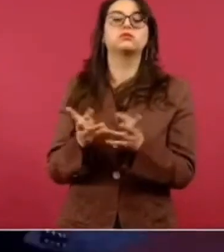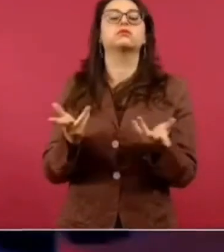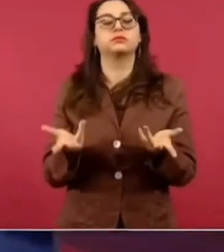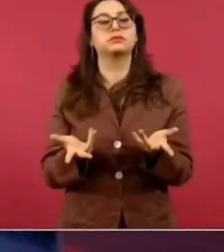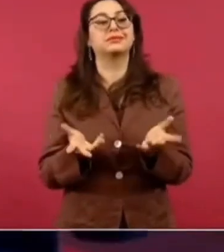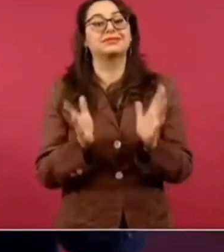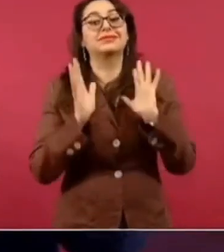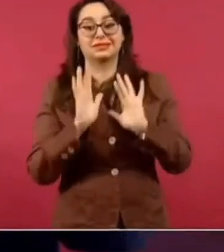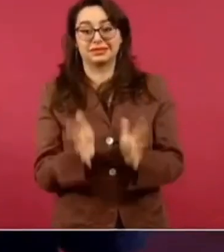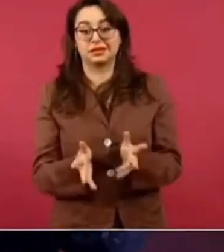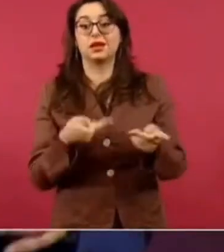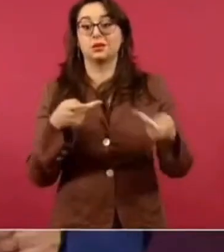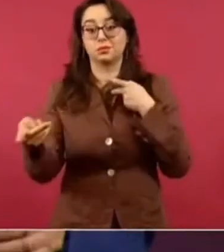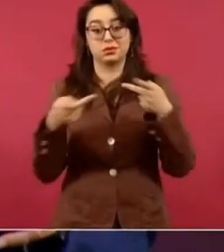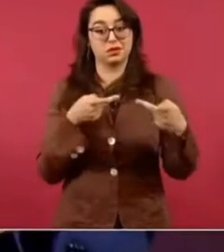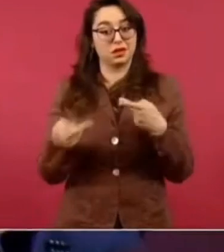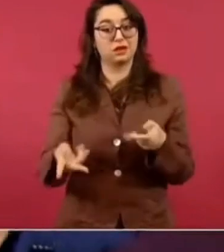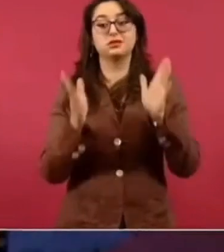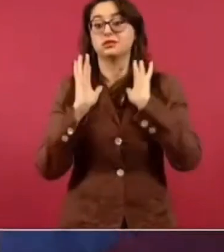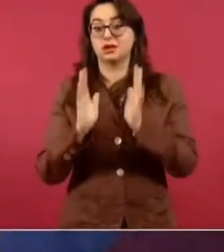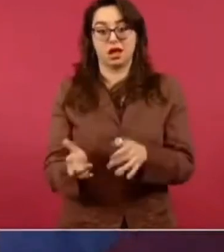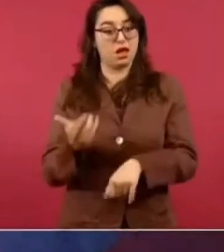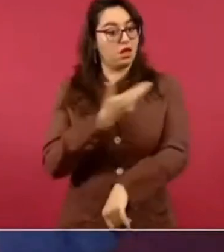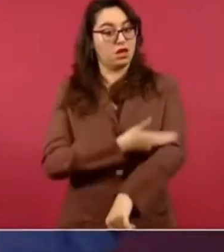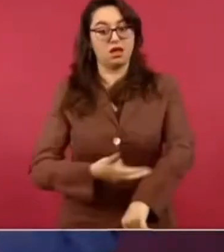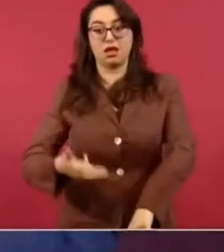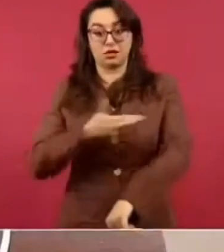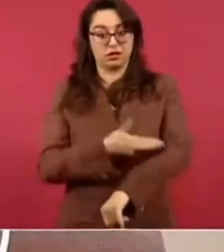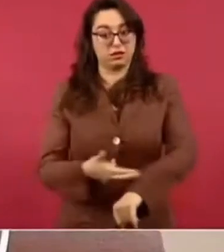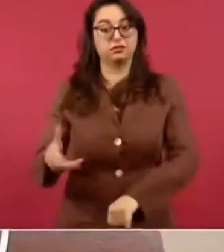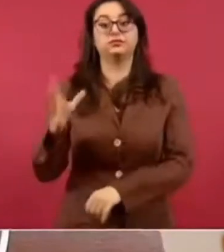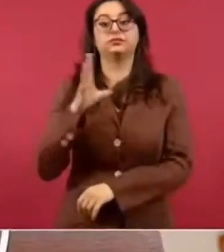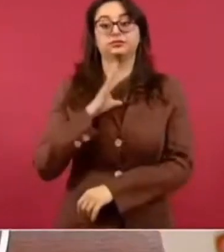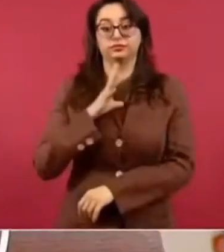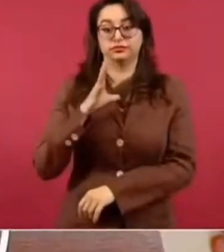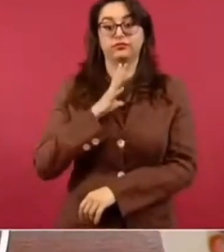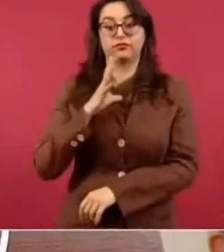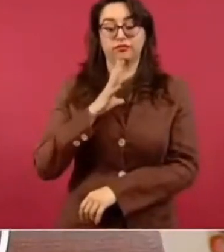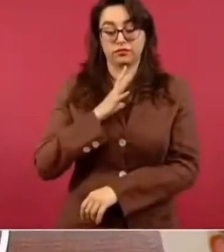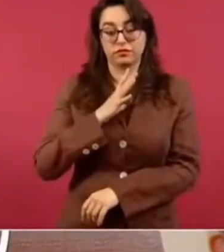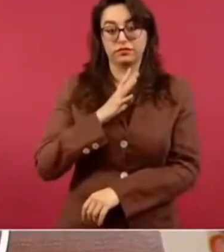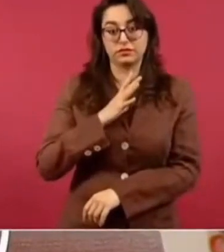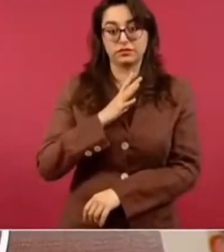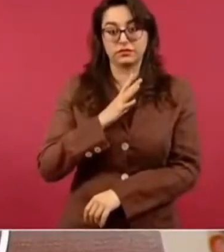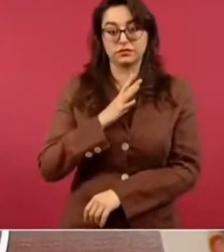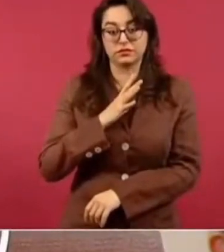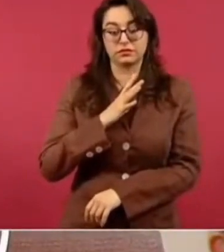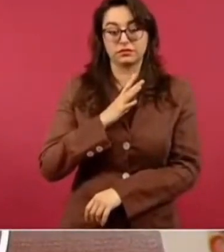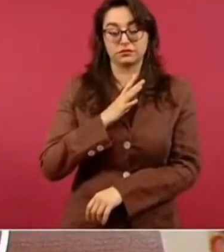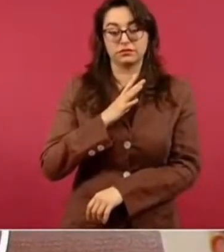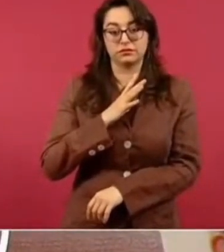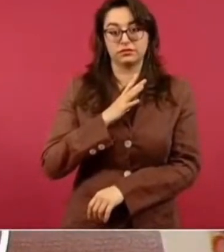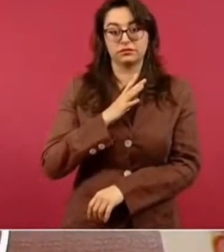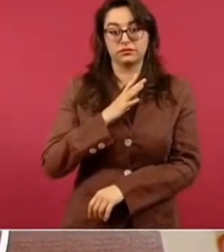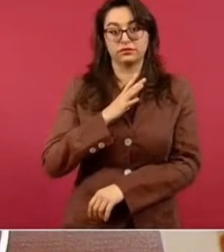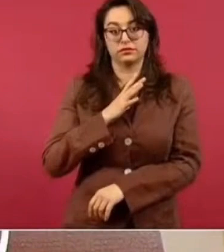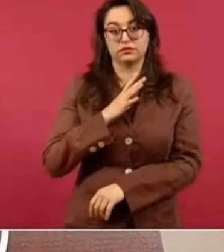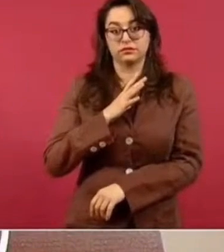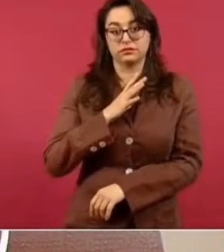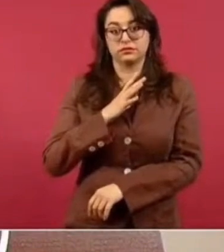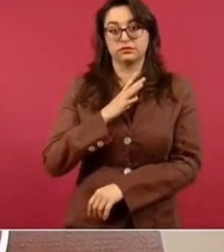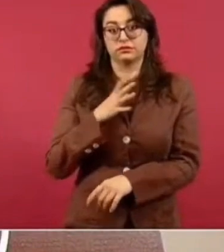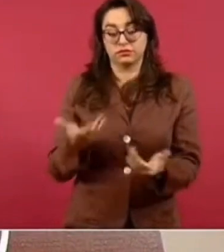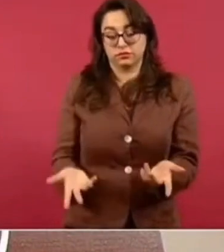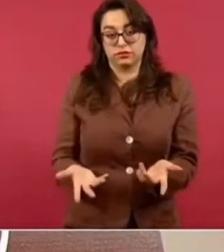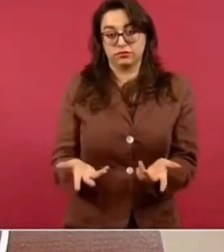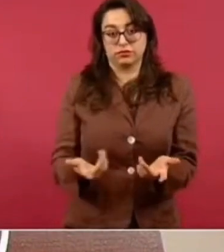pero quería ponerle el ejemplo, ponerles el ejemplo de cómo